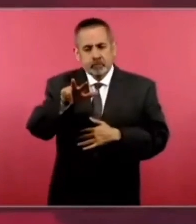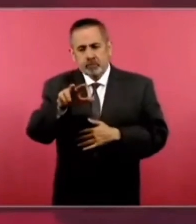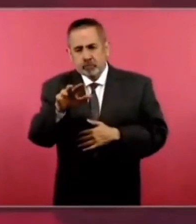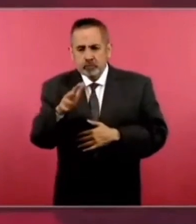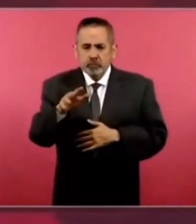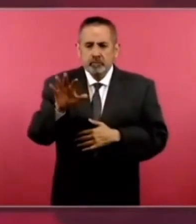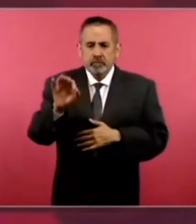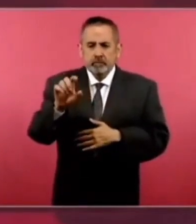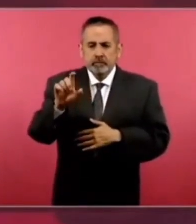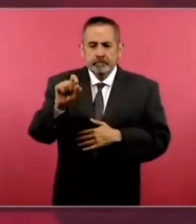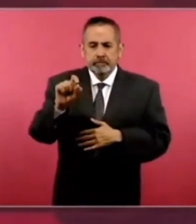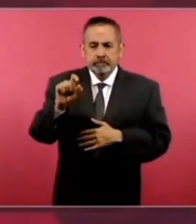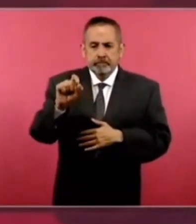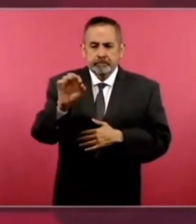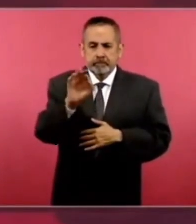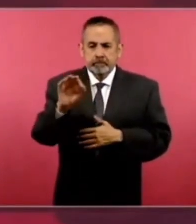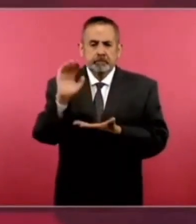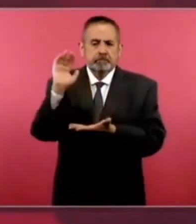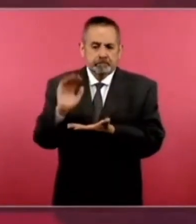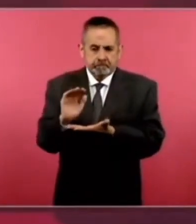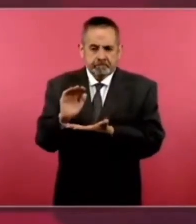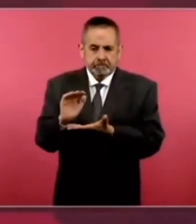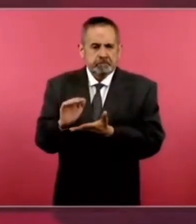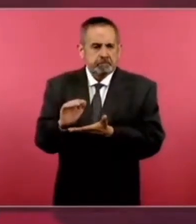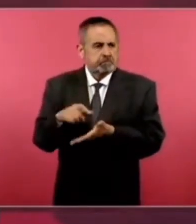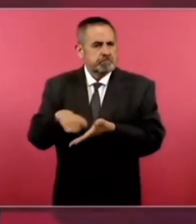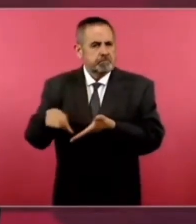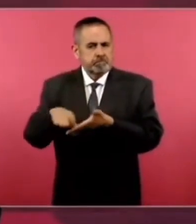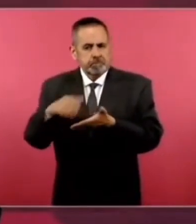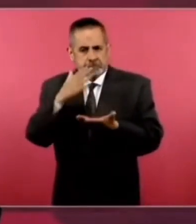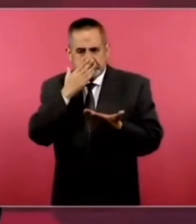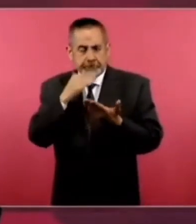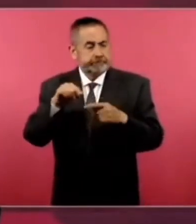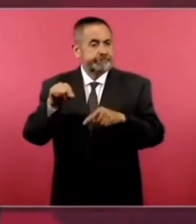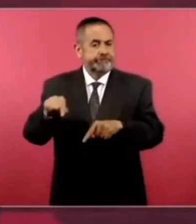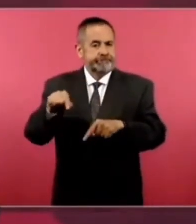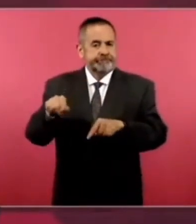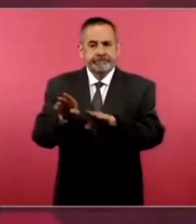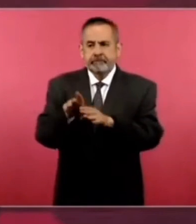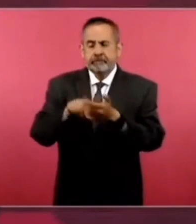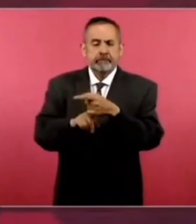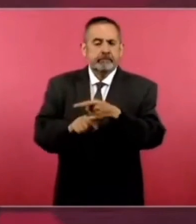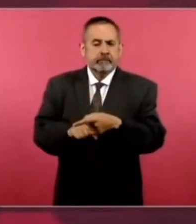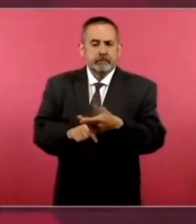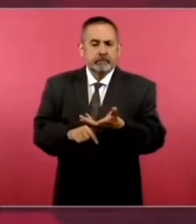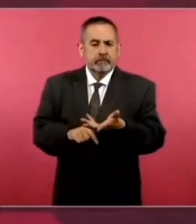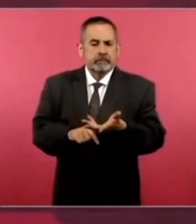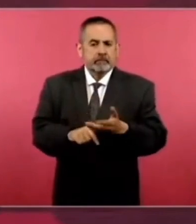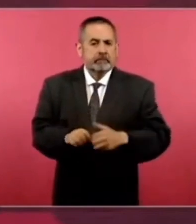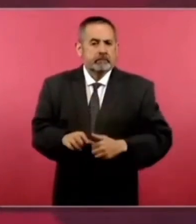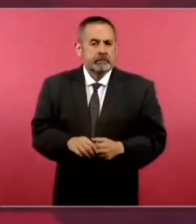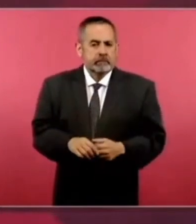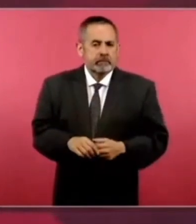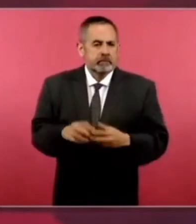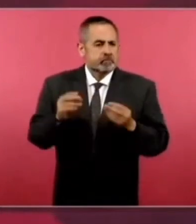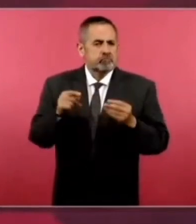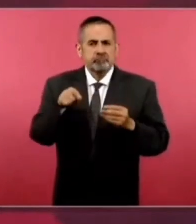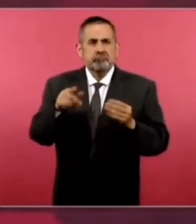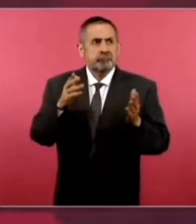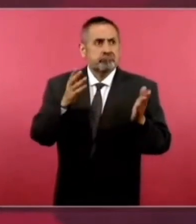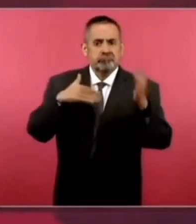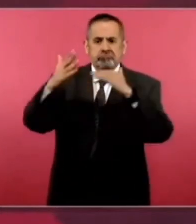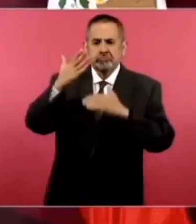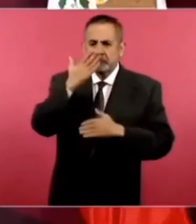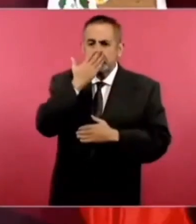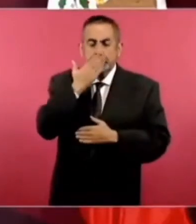ciento menos. Y va a tener esta línea, pues mucho éxito,